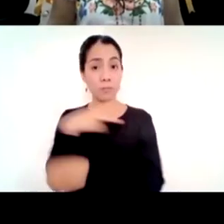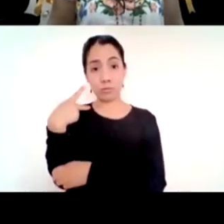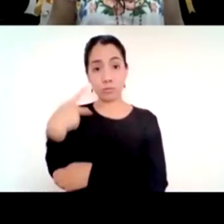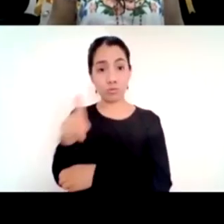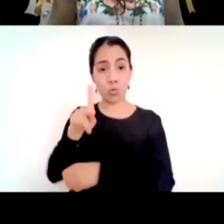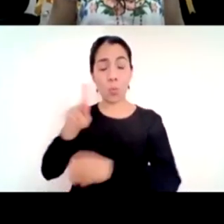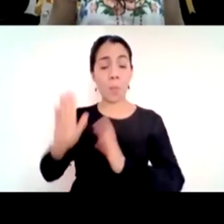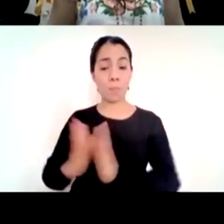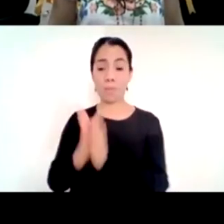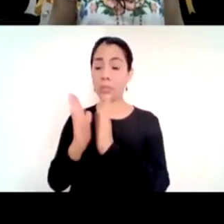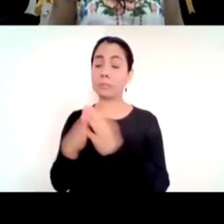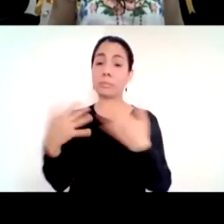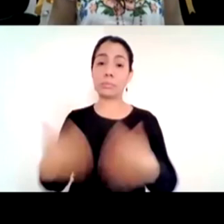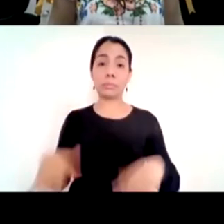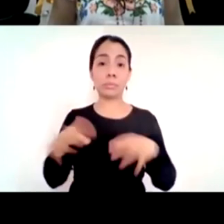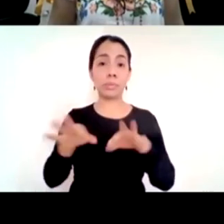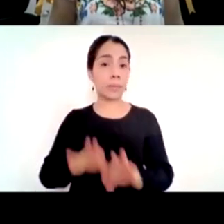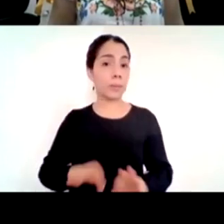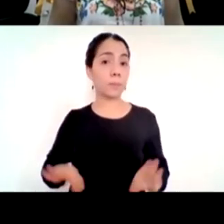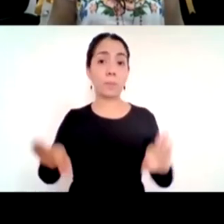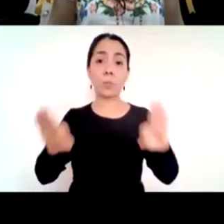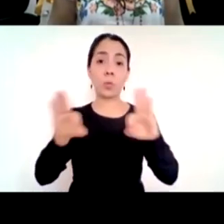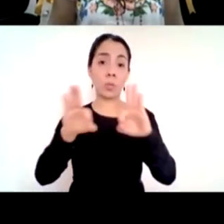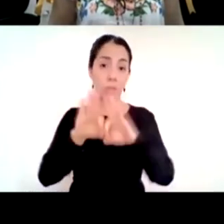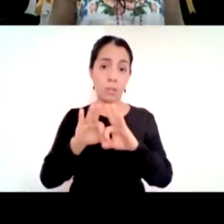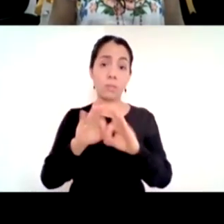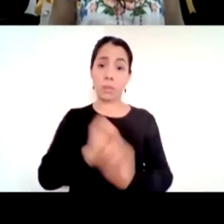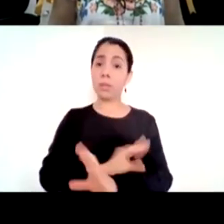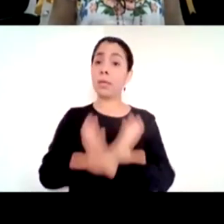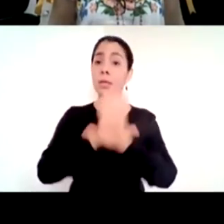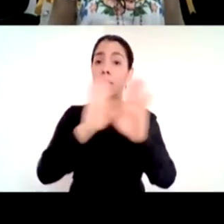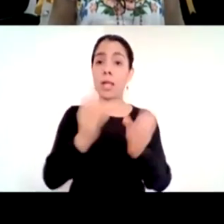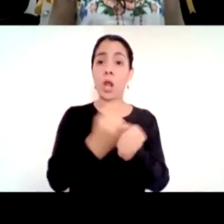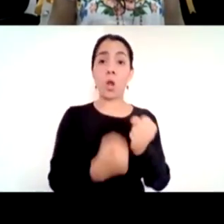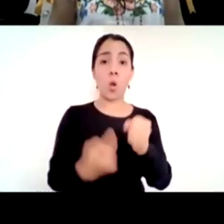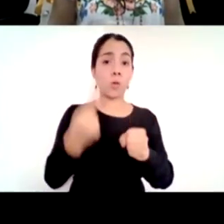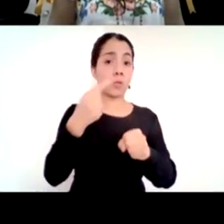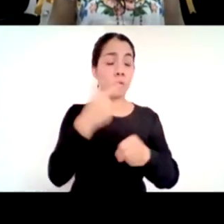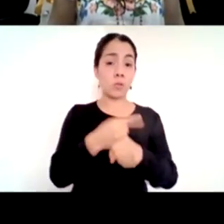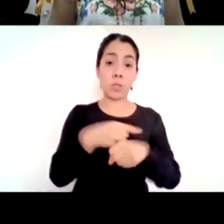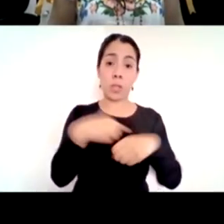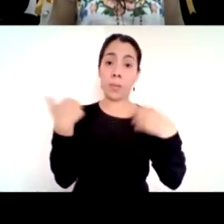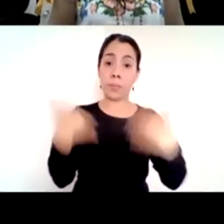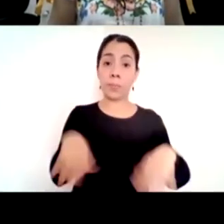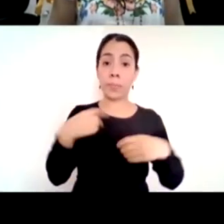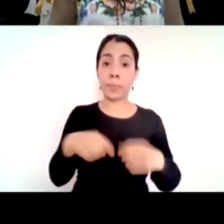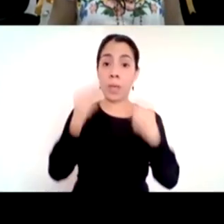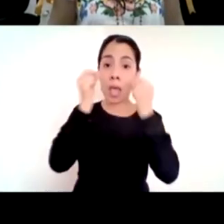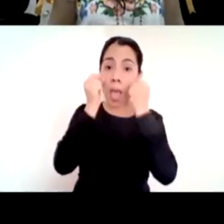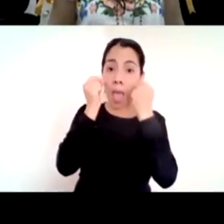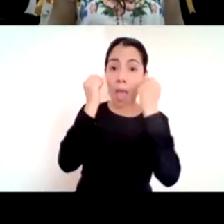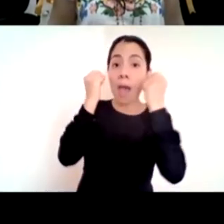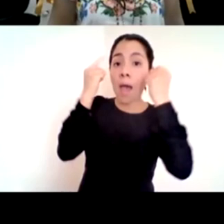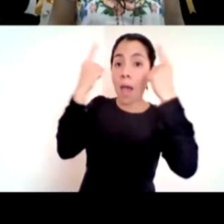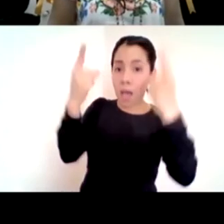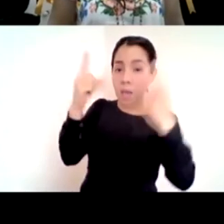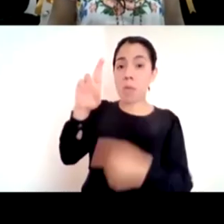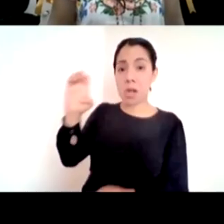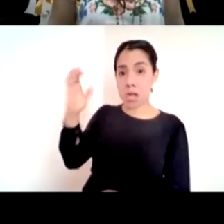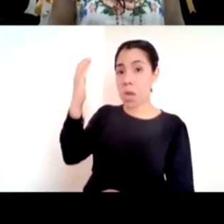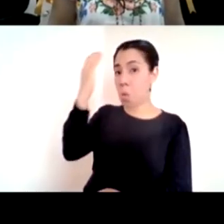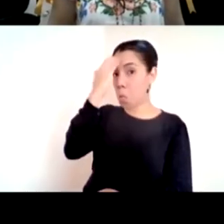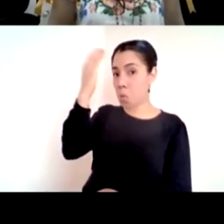que es muy importante la sociedad se los ha reconocido no es solo que las autoridades o los que tenemos en este momento una función